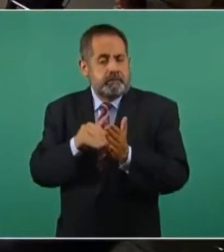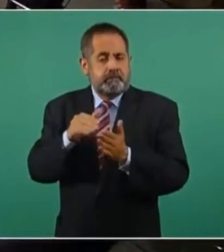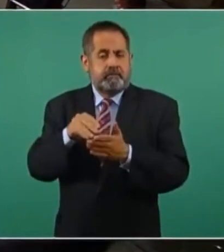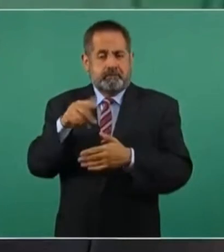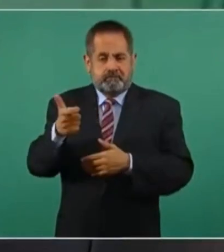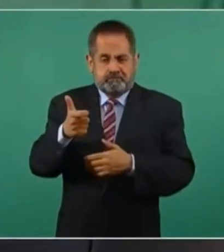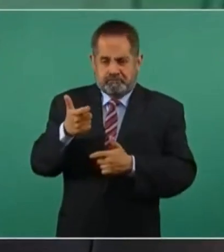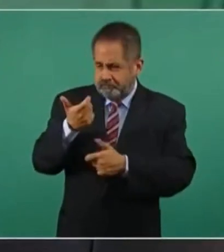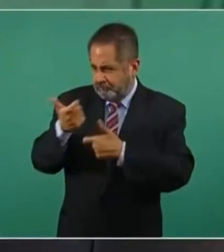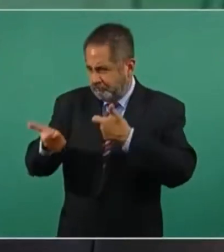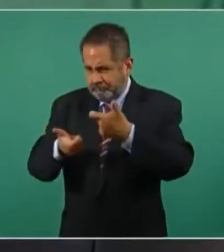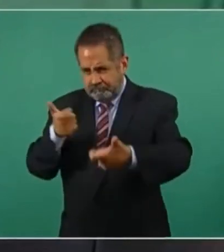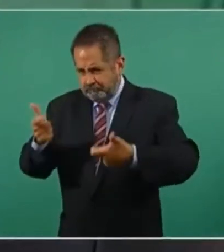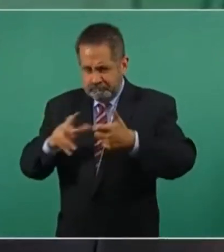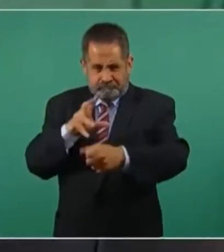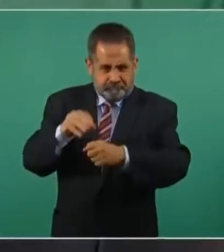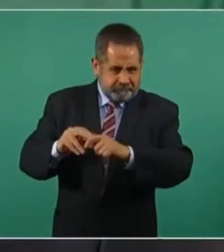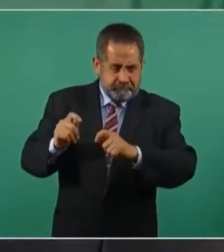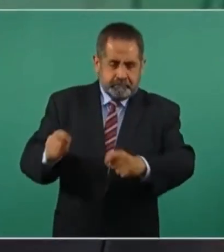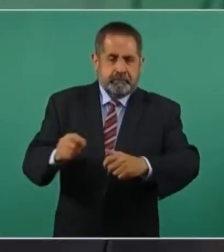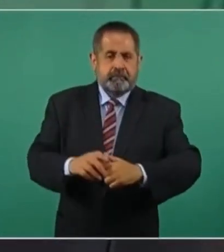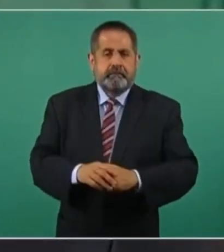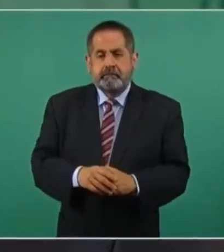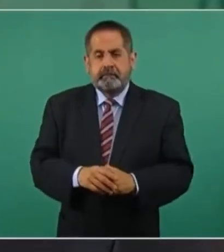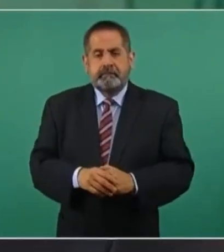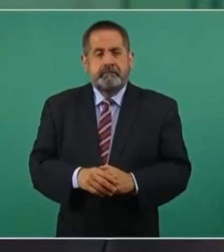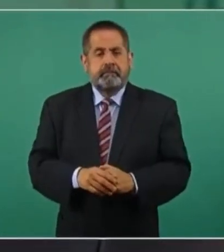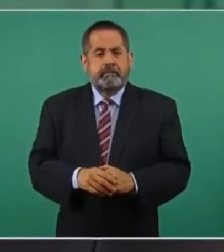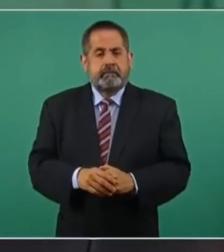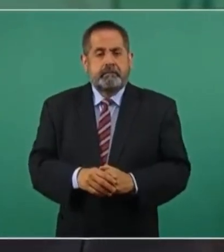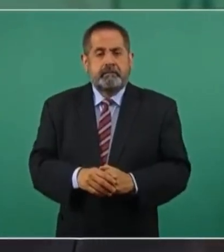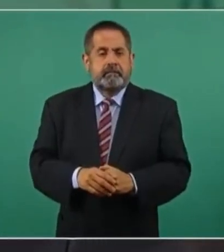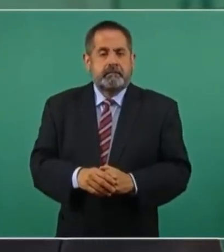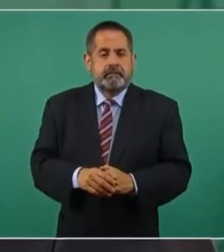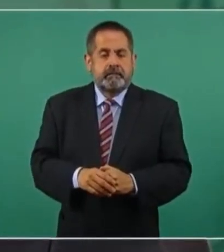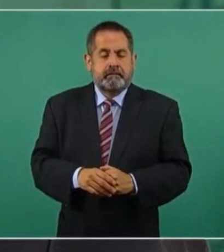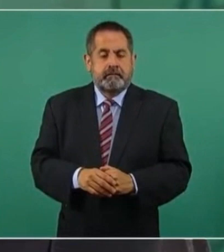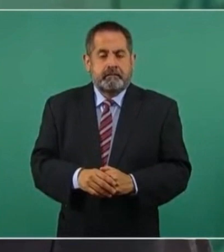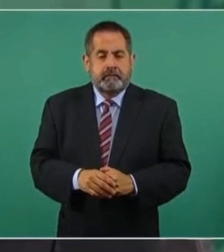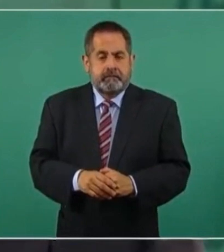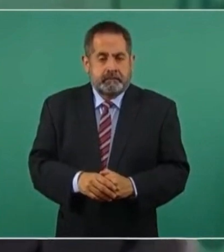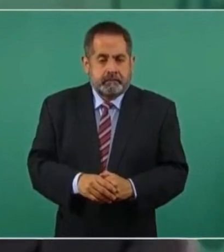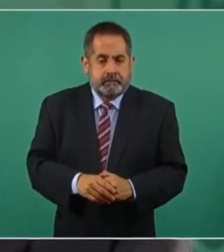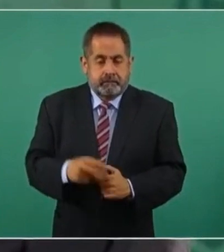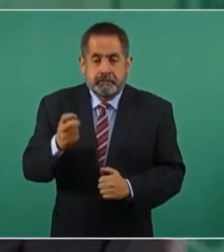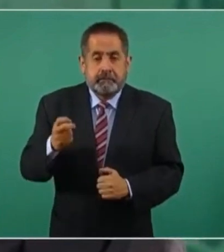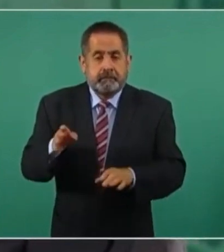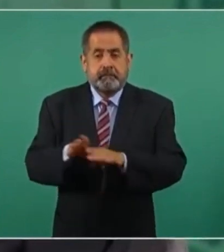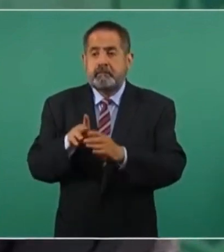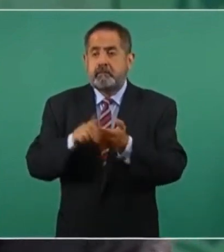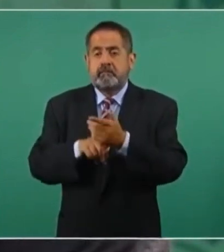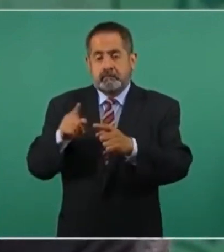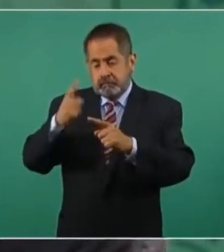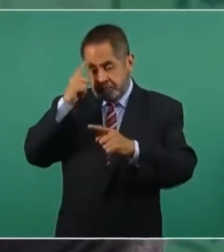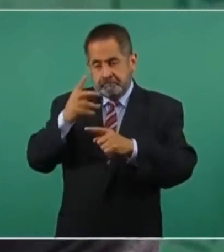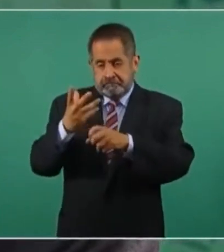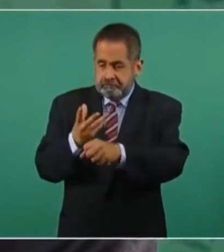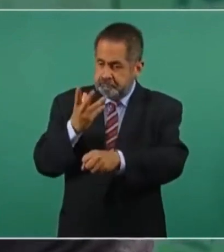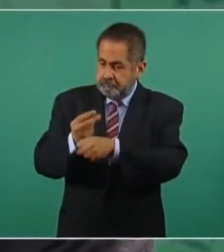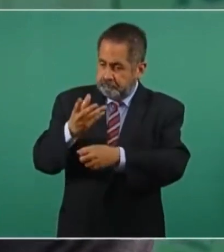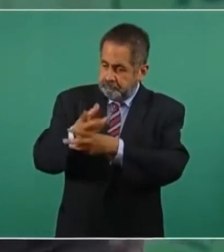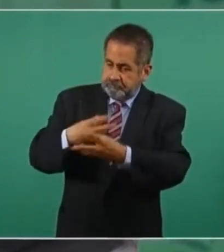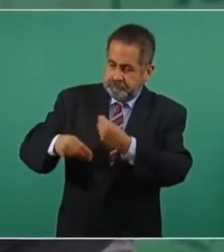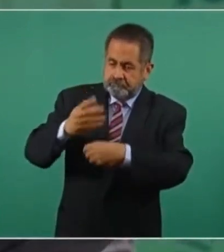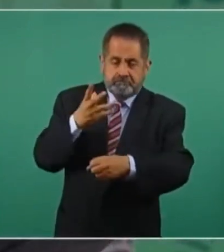en la rehabilitación